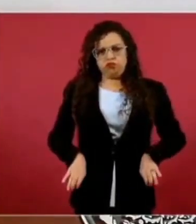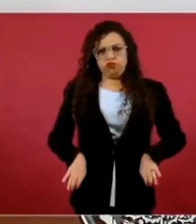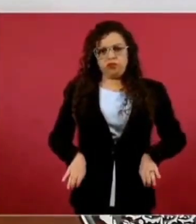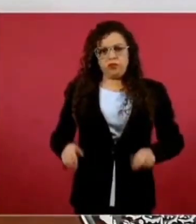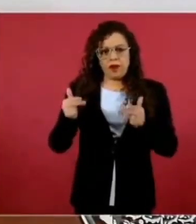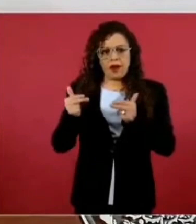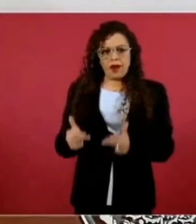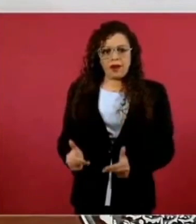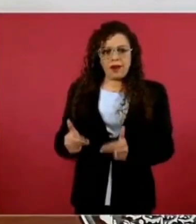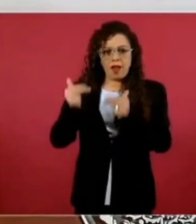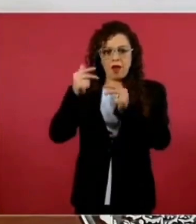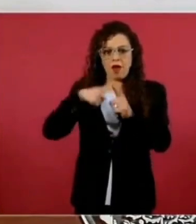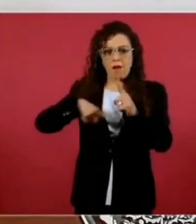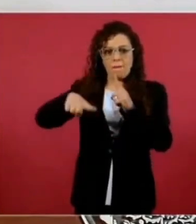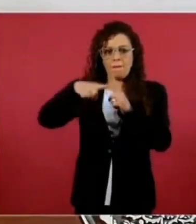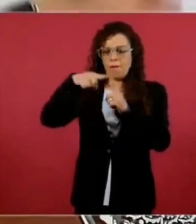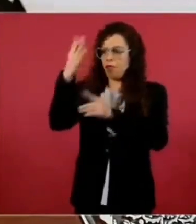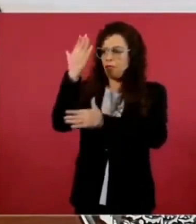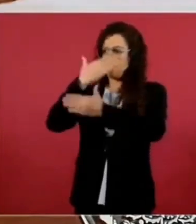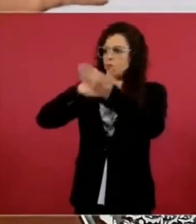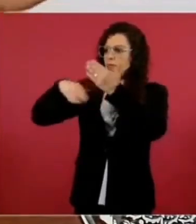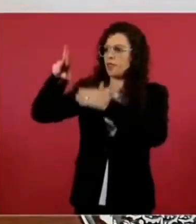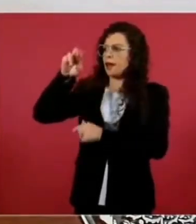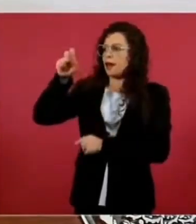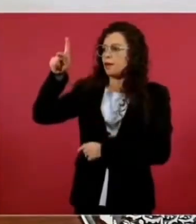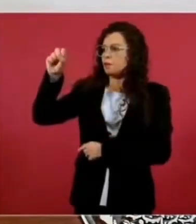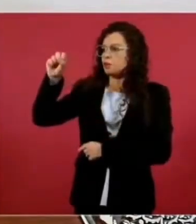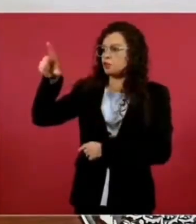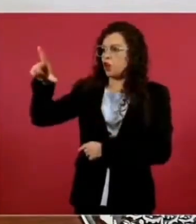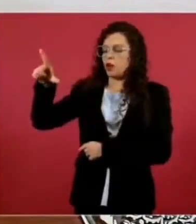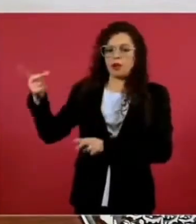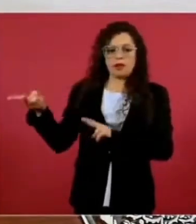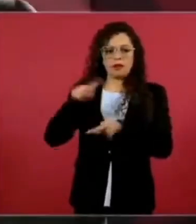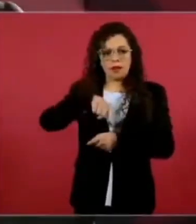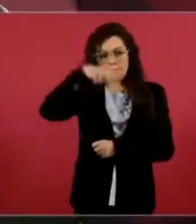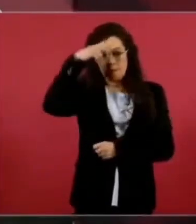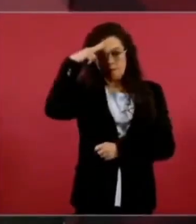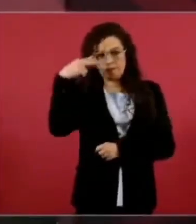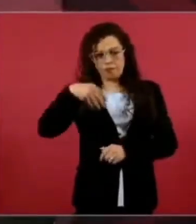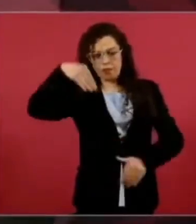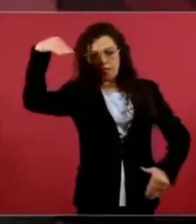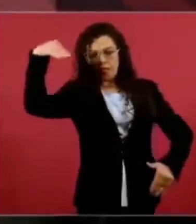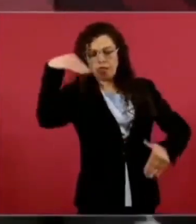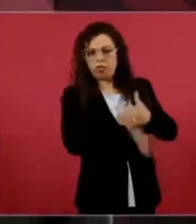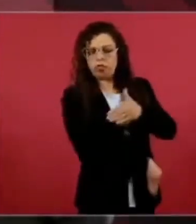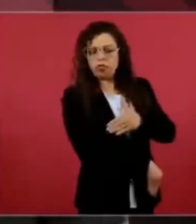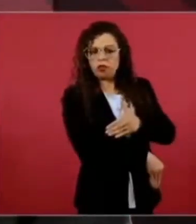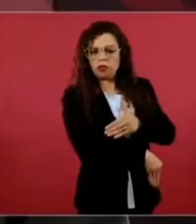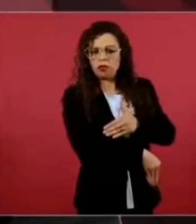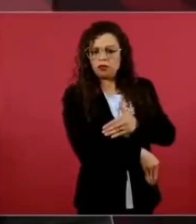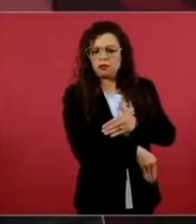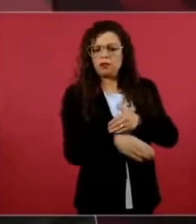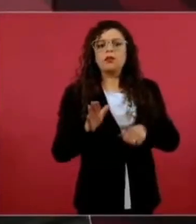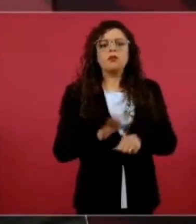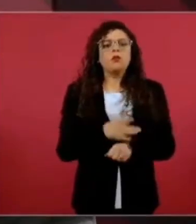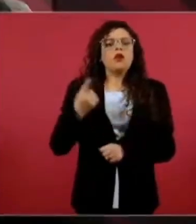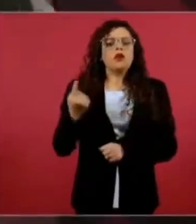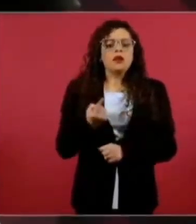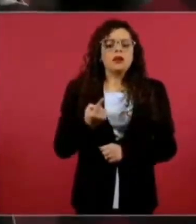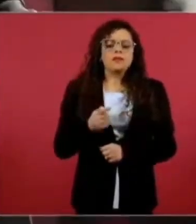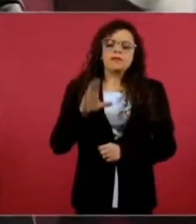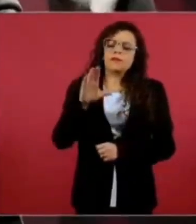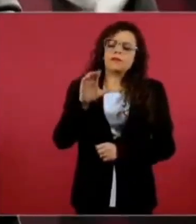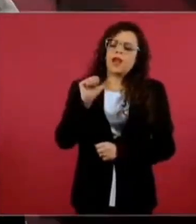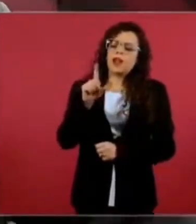México, a por el apoyo de Calderón, al